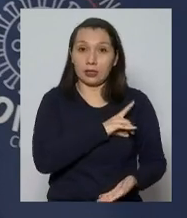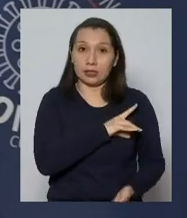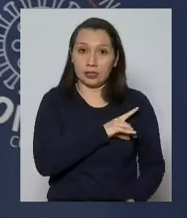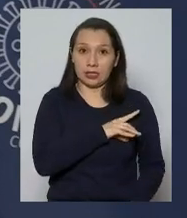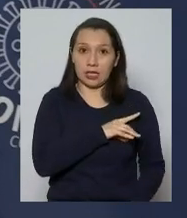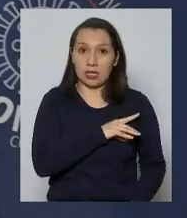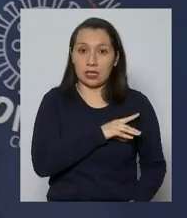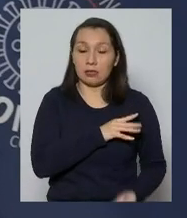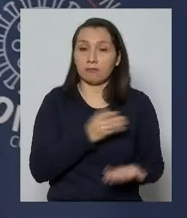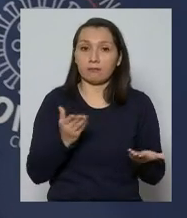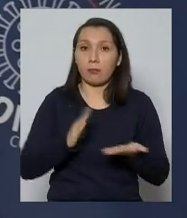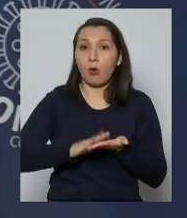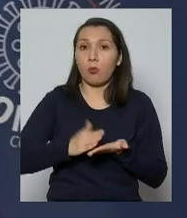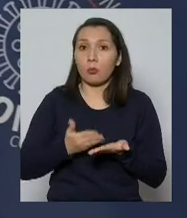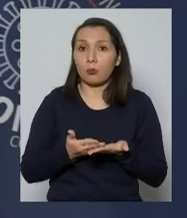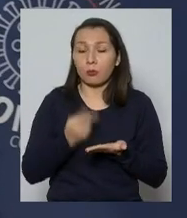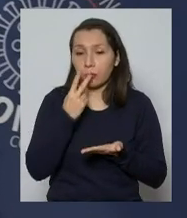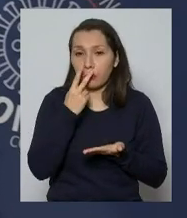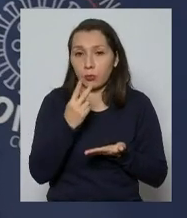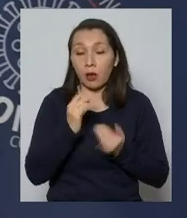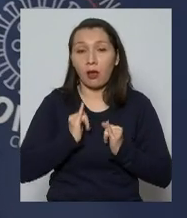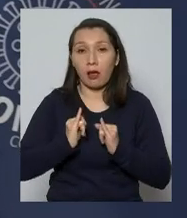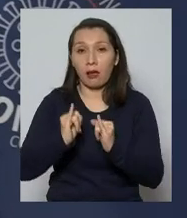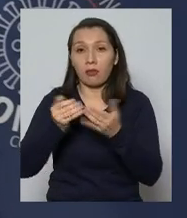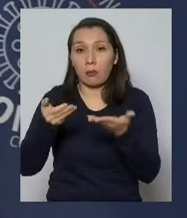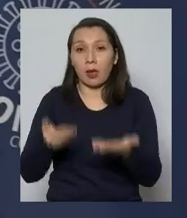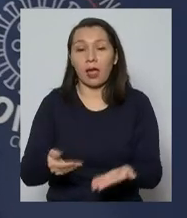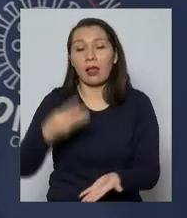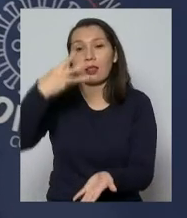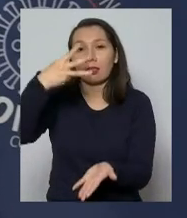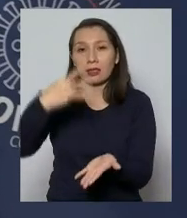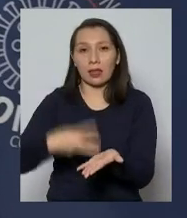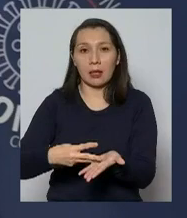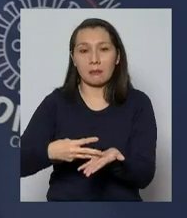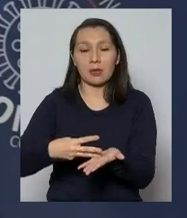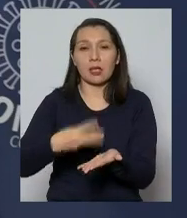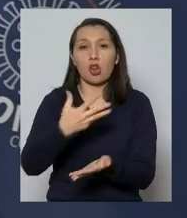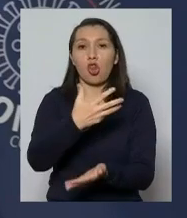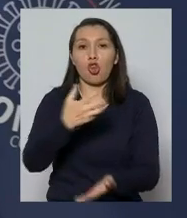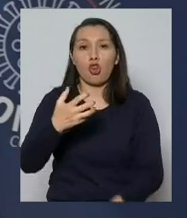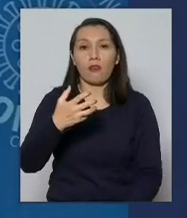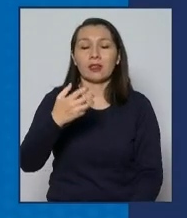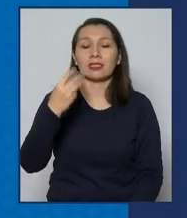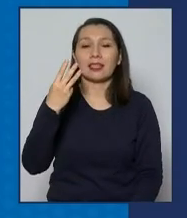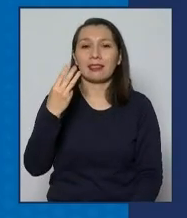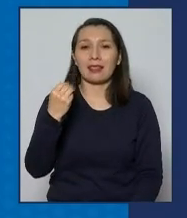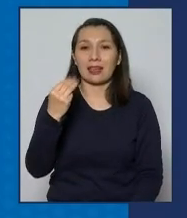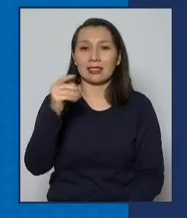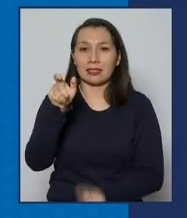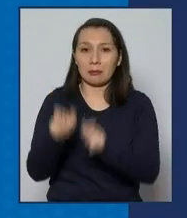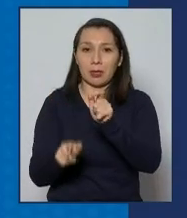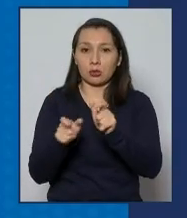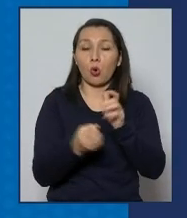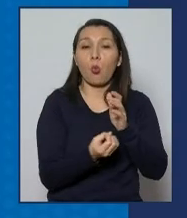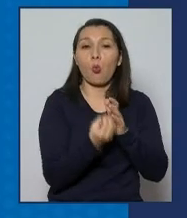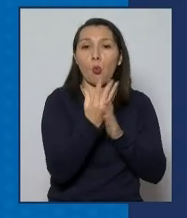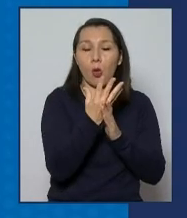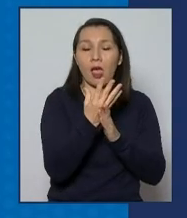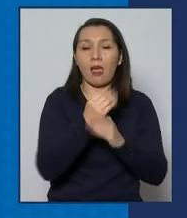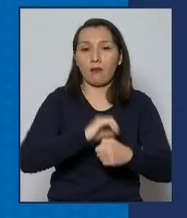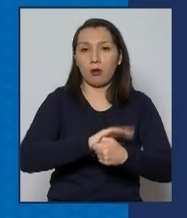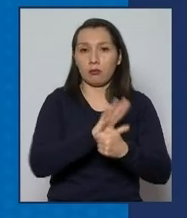tenemos para el informe de hoy 3.913 casos nuevos